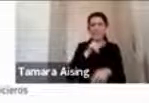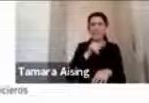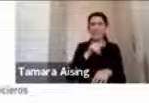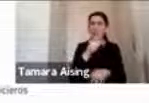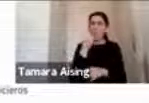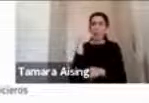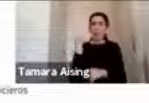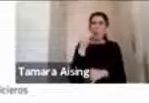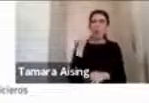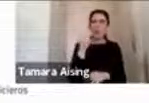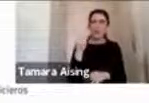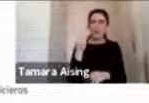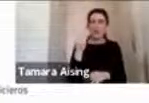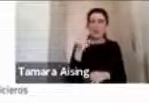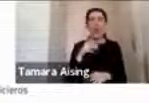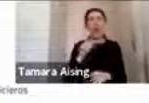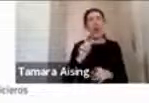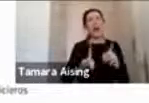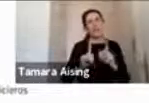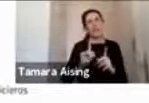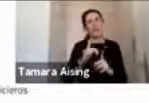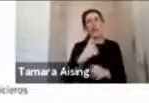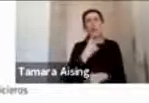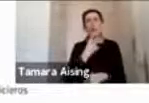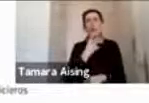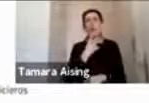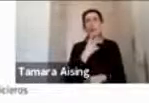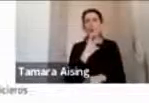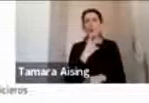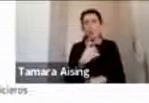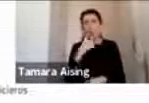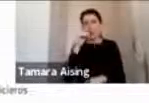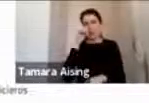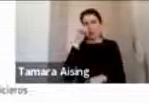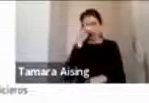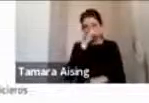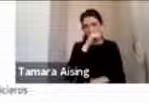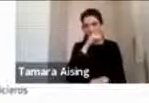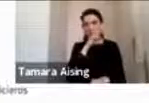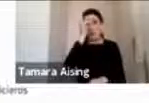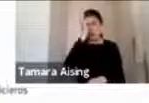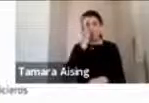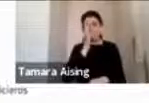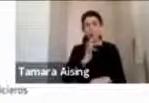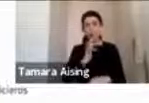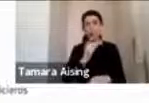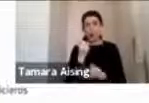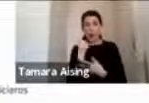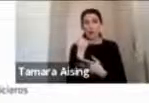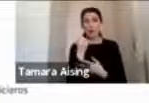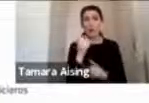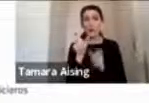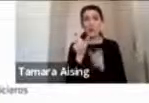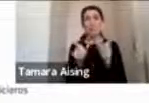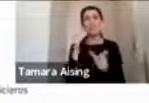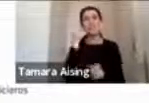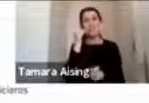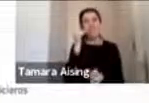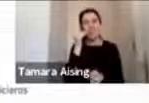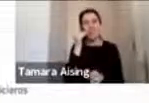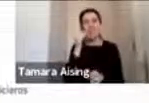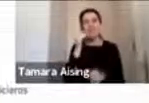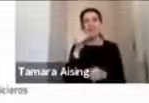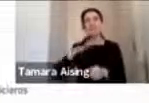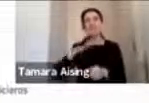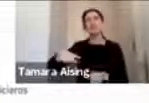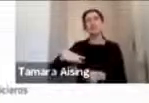muchas veces muy duro y nuestros funcionarios en el fondo atienden a mucha población infantil que está sometido a situaciones